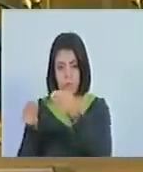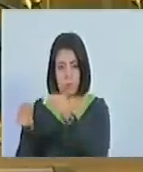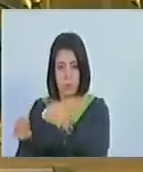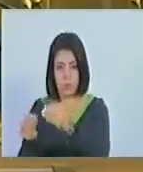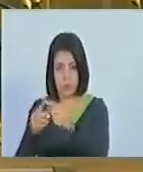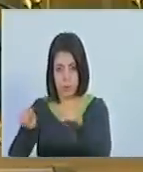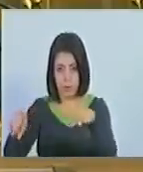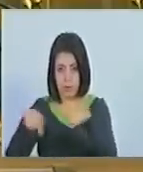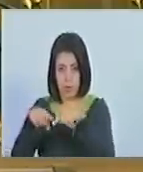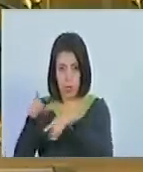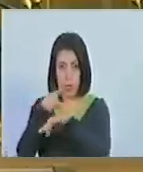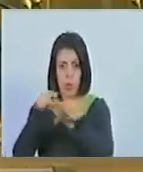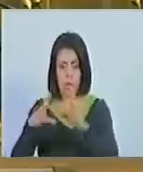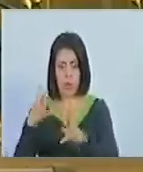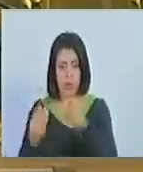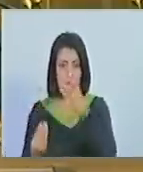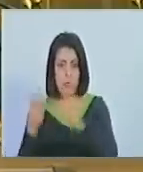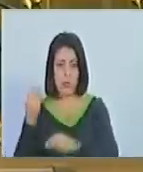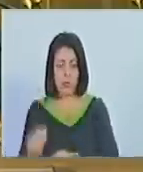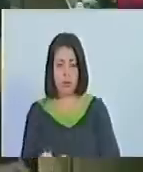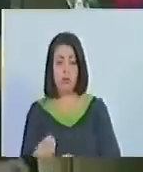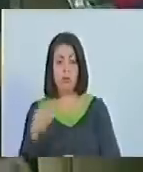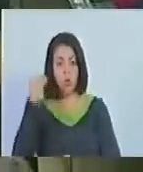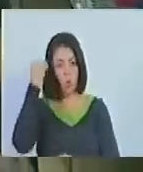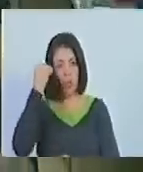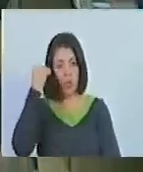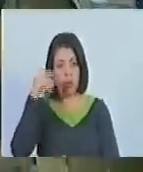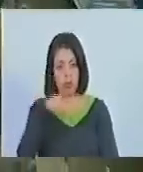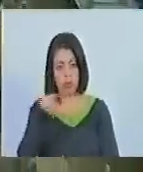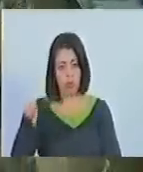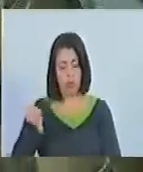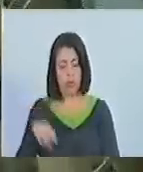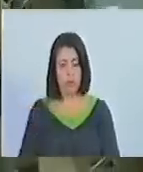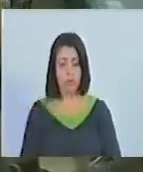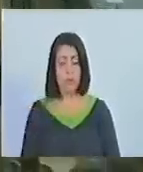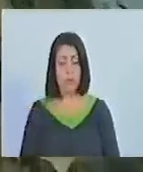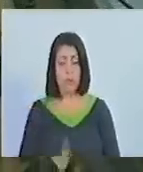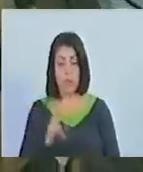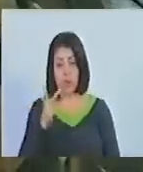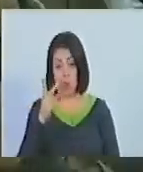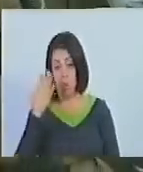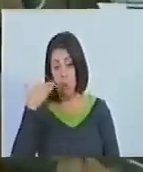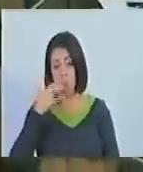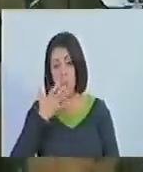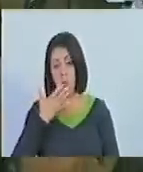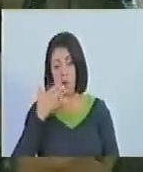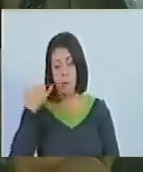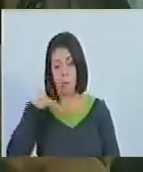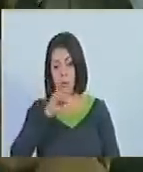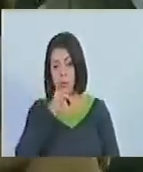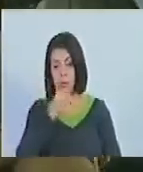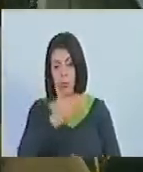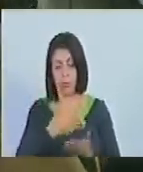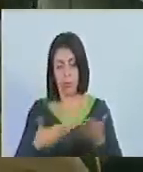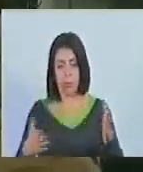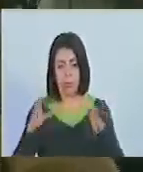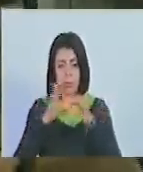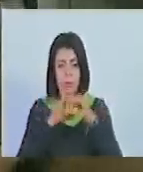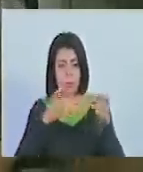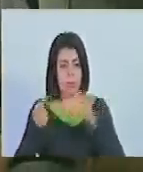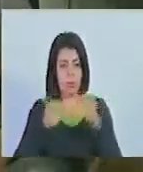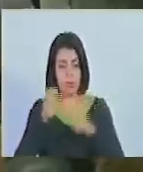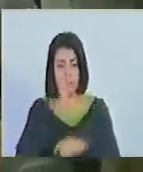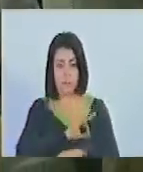colectivo del gobierno comunal para su consideración. En ambos supuestos recibido el informe de la unidad de